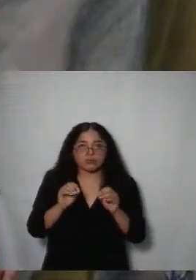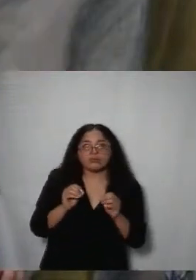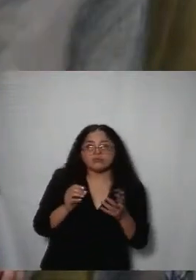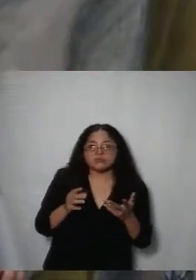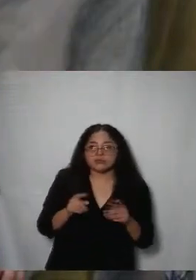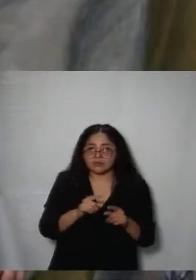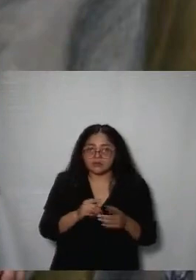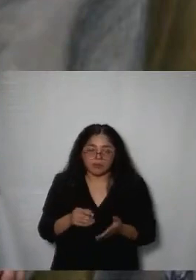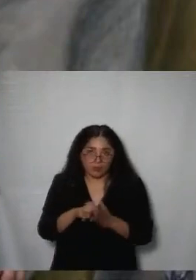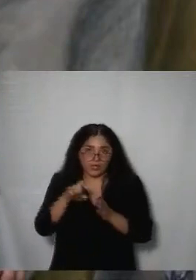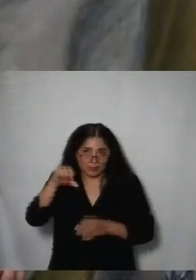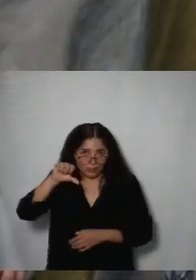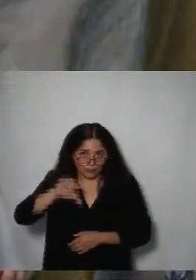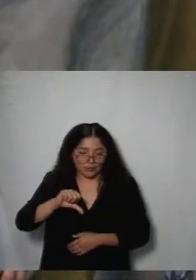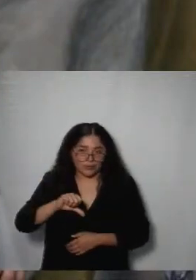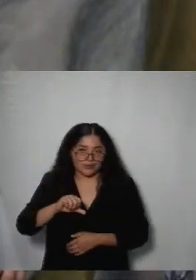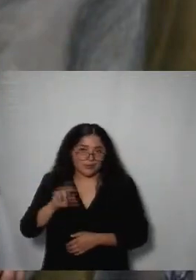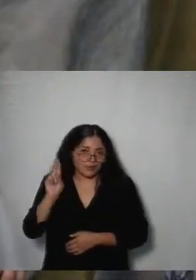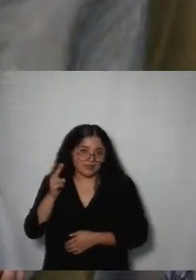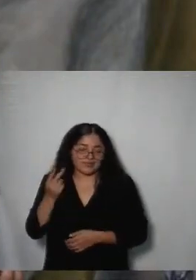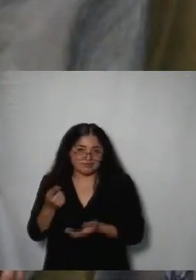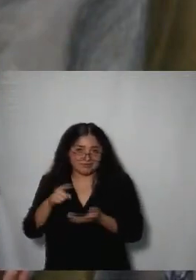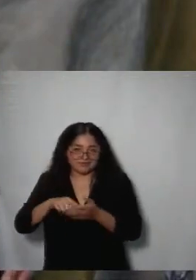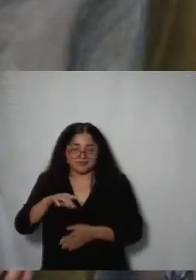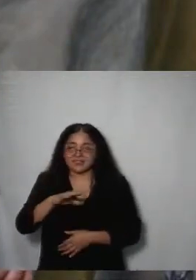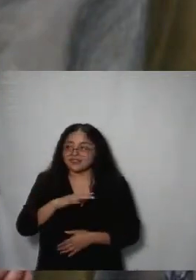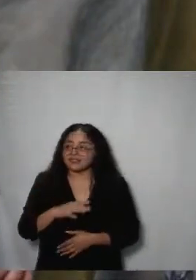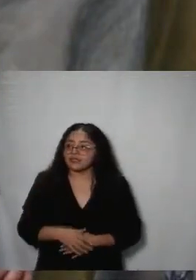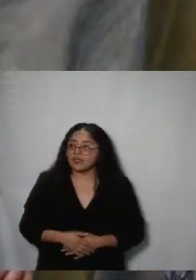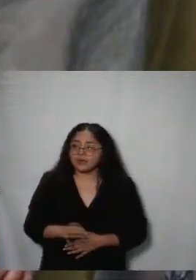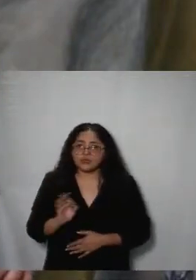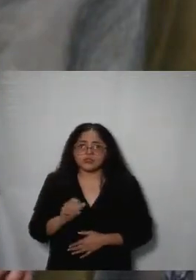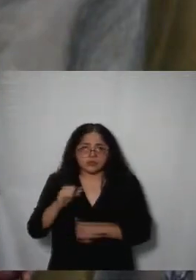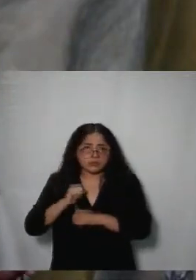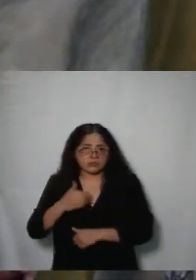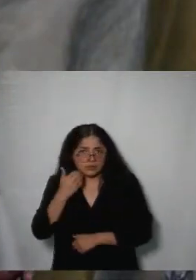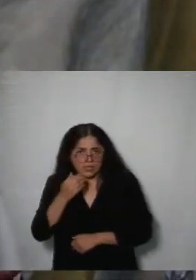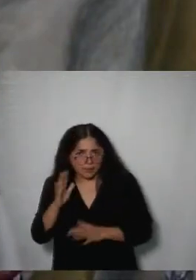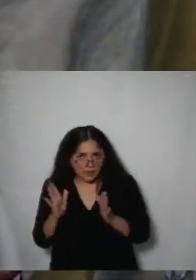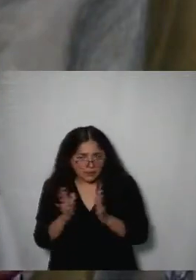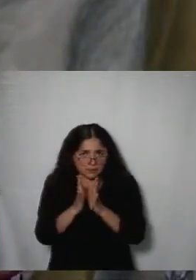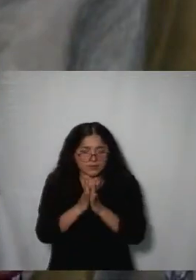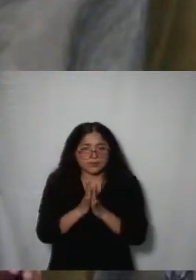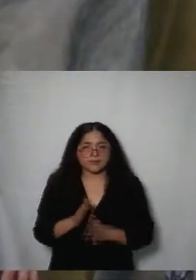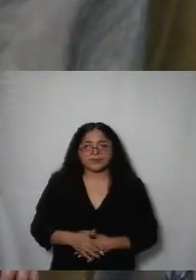hoy que nos encontramos en una universidad sería mi participación no sé si algún otro comisionado comisionado